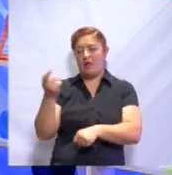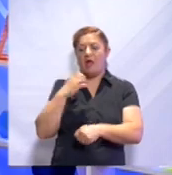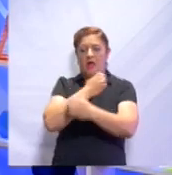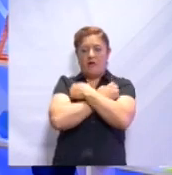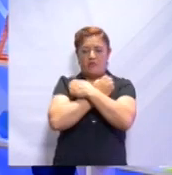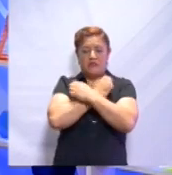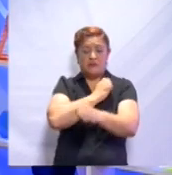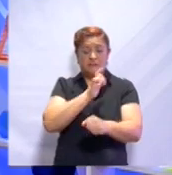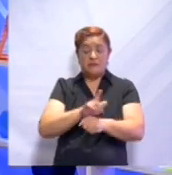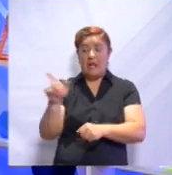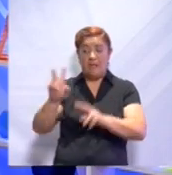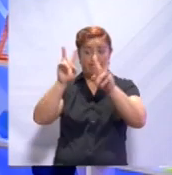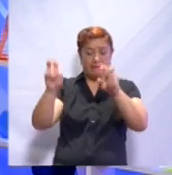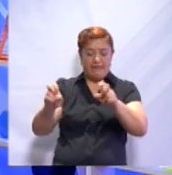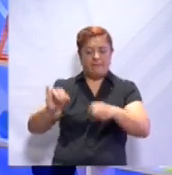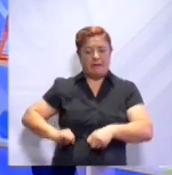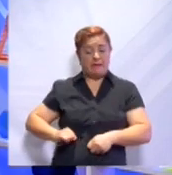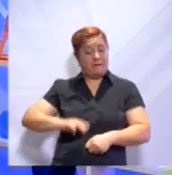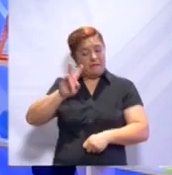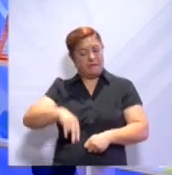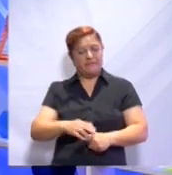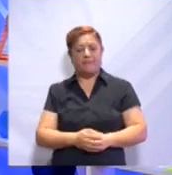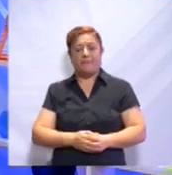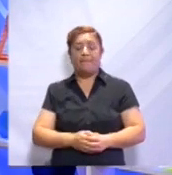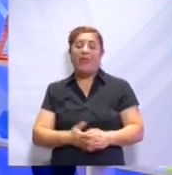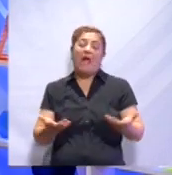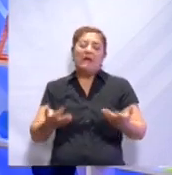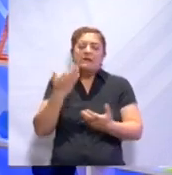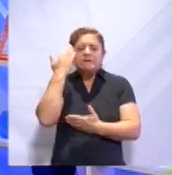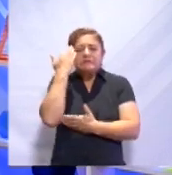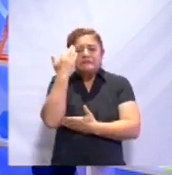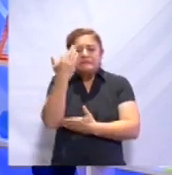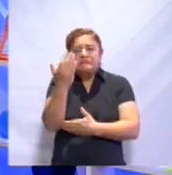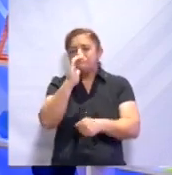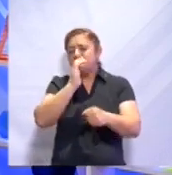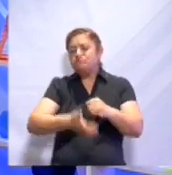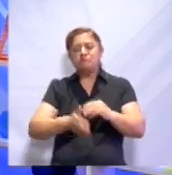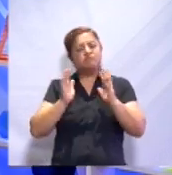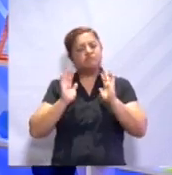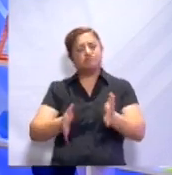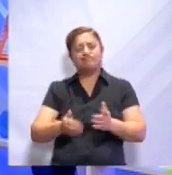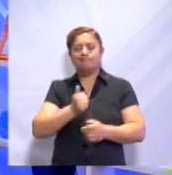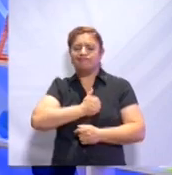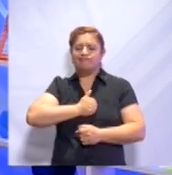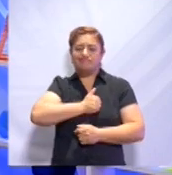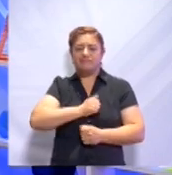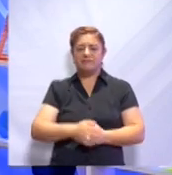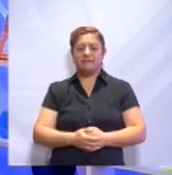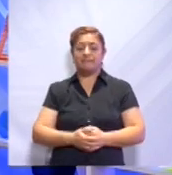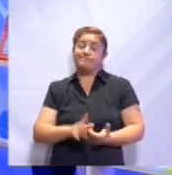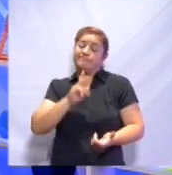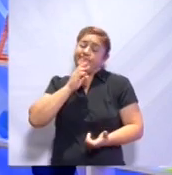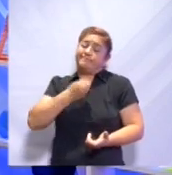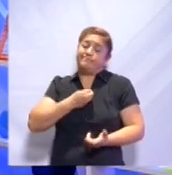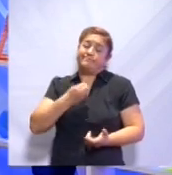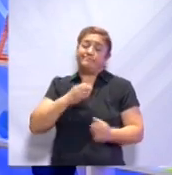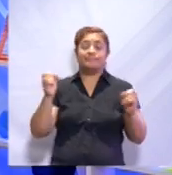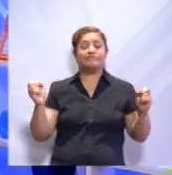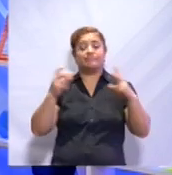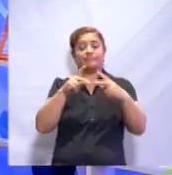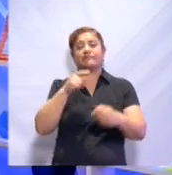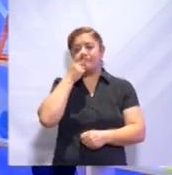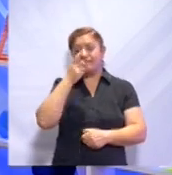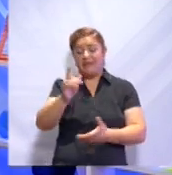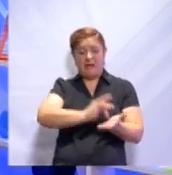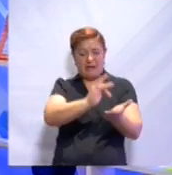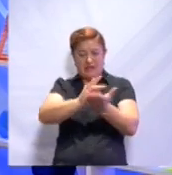que bueno, el tema es muy, muy interesante, ¿verdad, Viri? Y bueno, pues se nos está acabando el tiempo, lamentablemente. No hay de otra más que despedirnos y agradecerle que